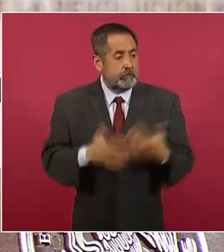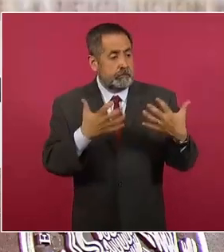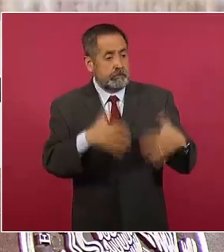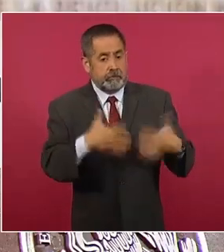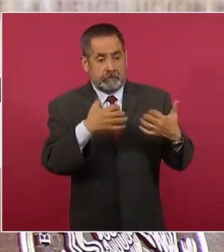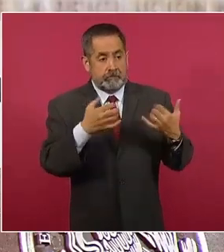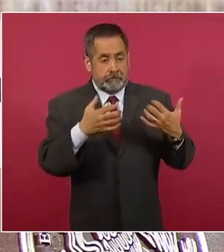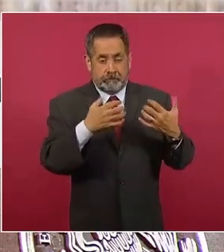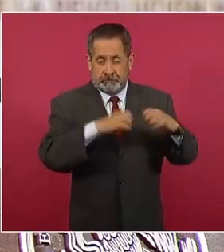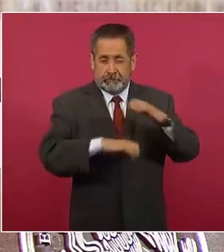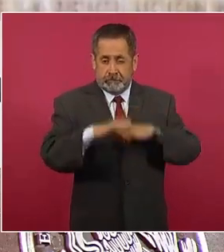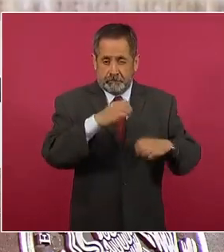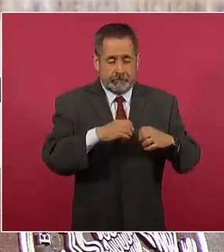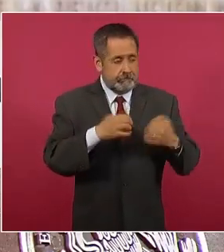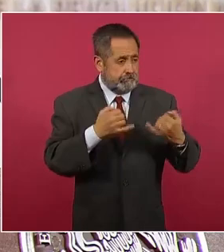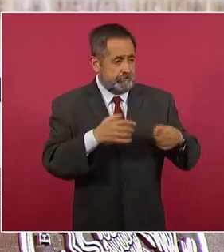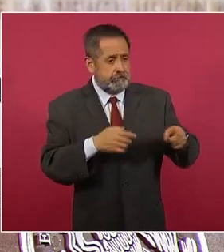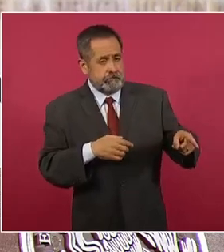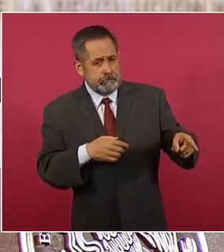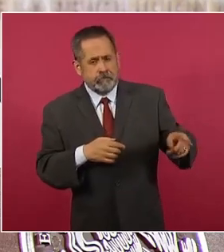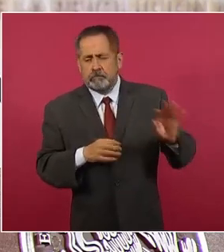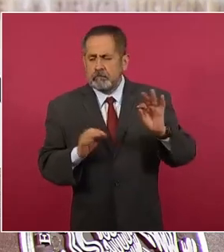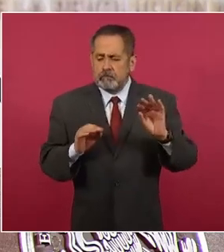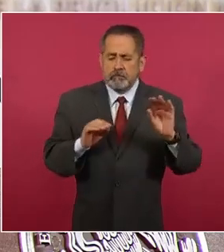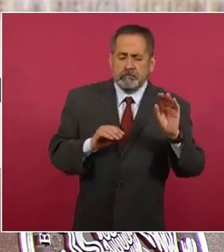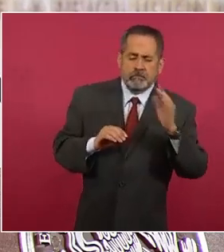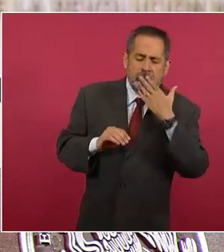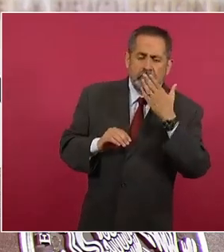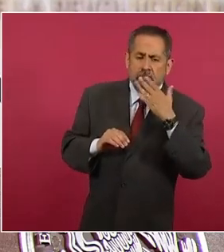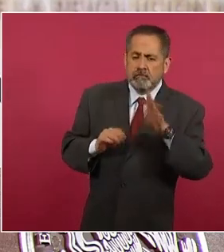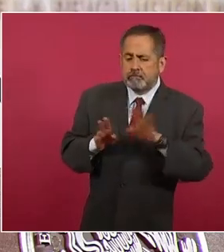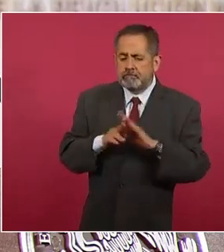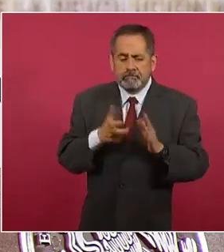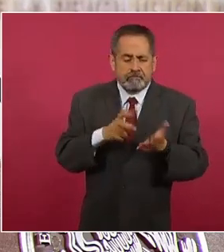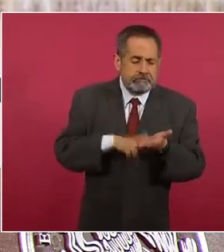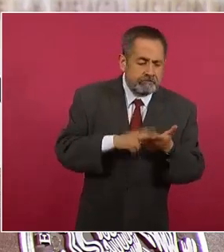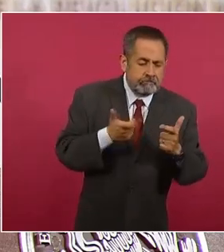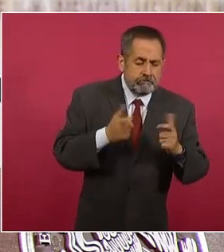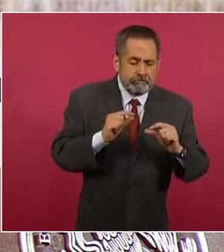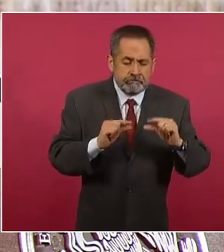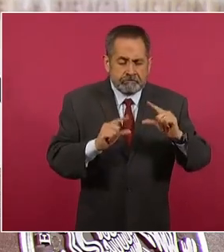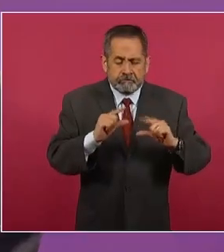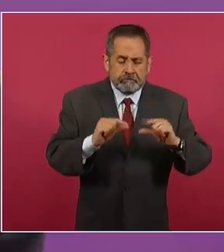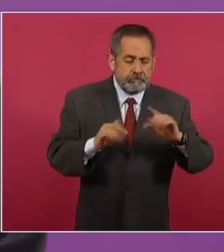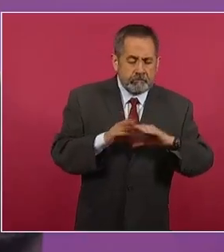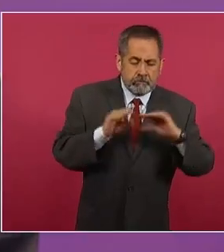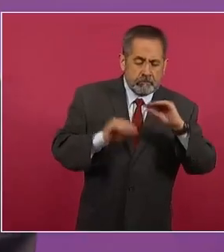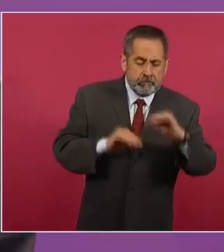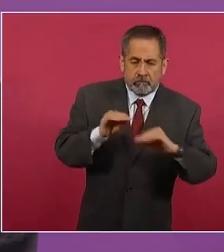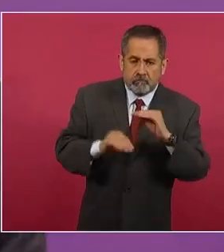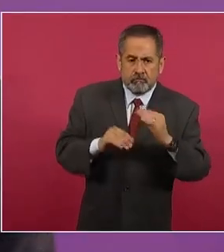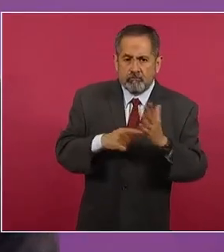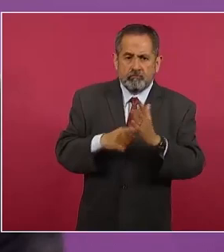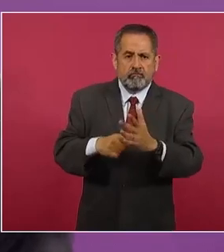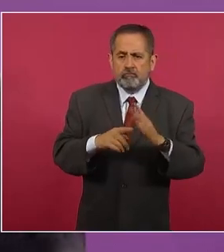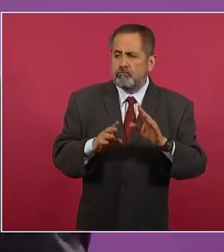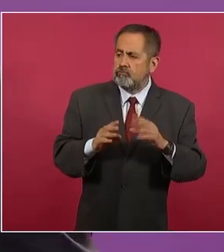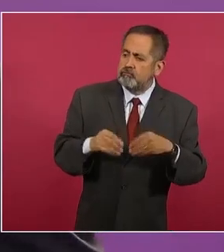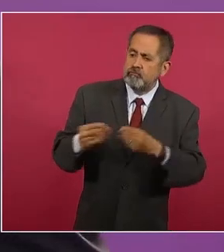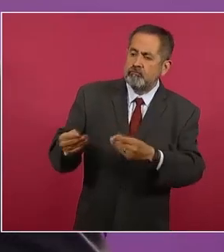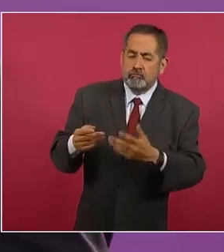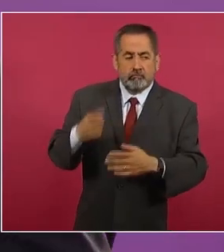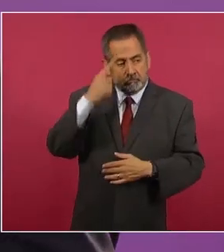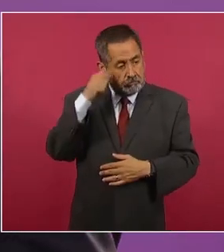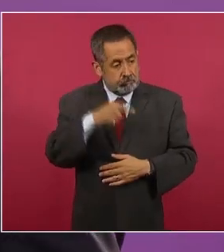flexibilidad para dentro de la canasta ajustar marcas y presentaciones de tal